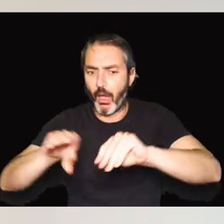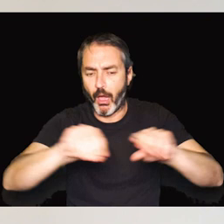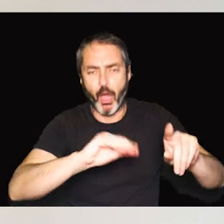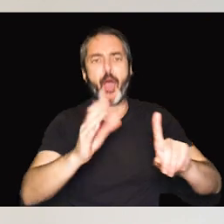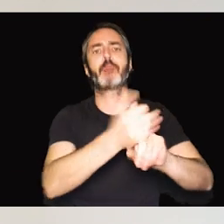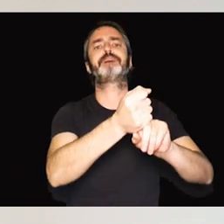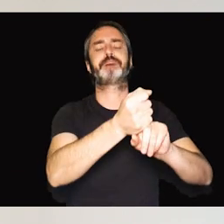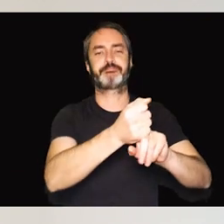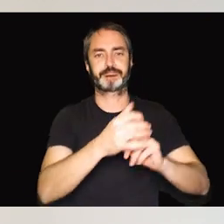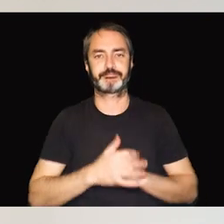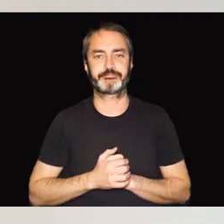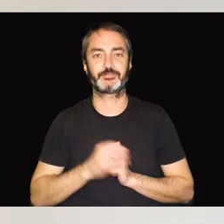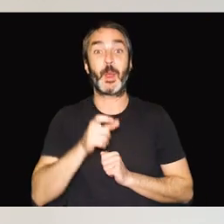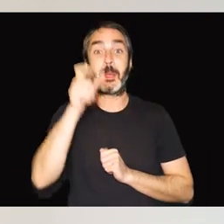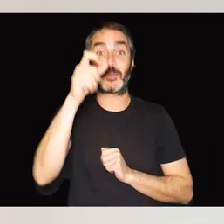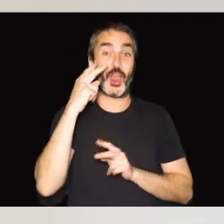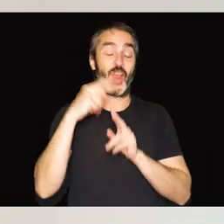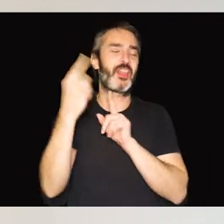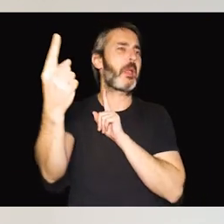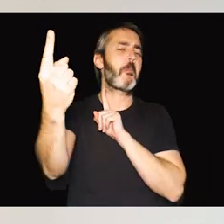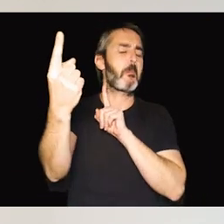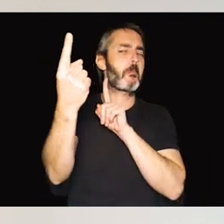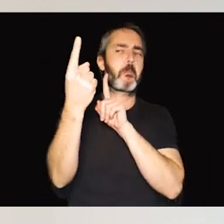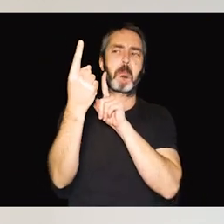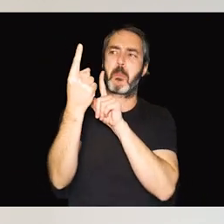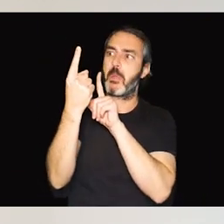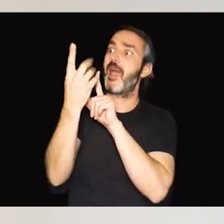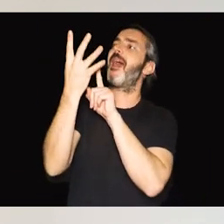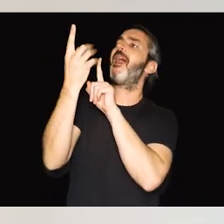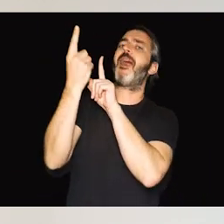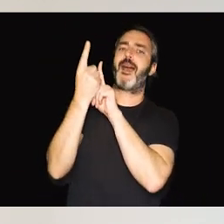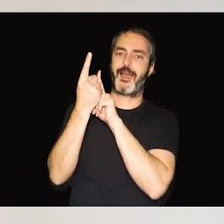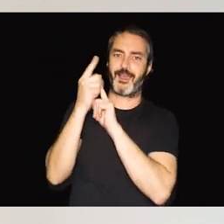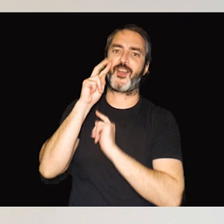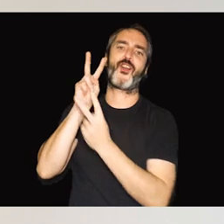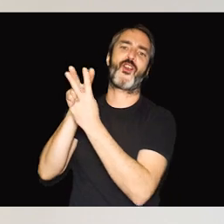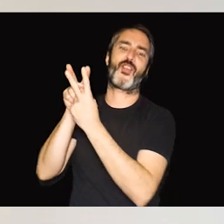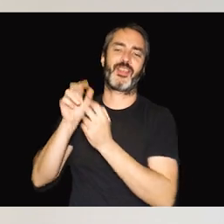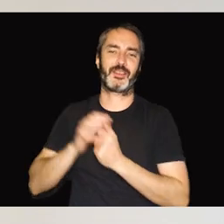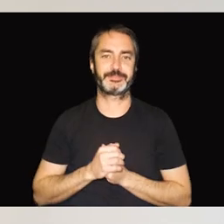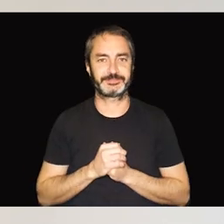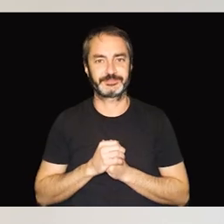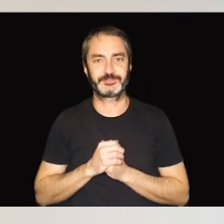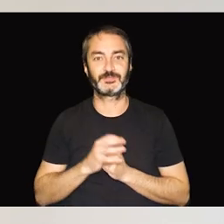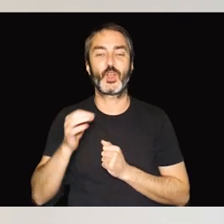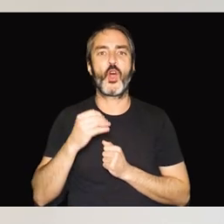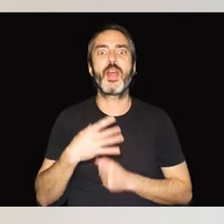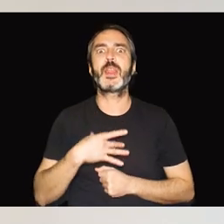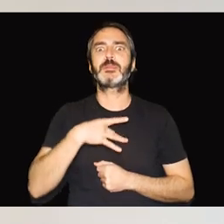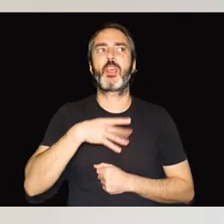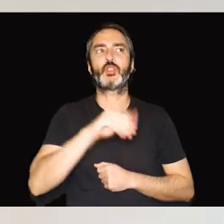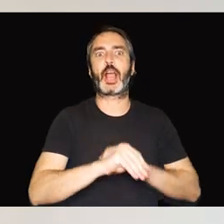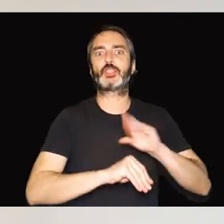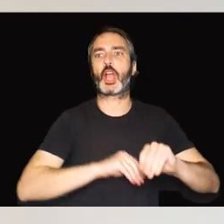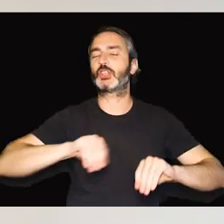dificultades para reconocer a una persona conocida hasta que ésta se presenta. O utiliza el tacto de